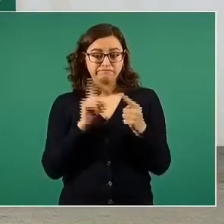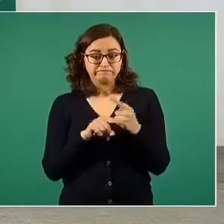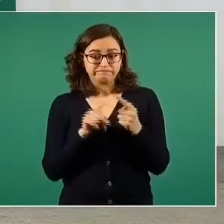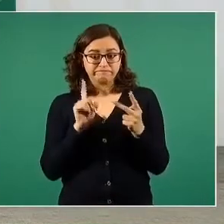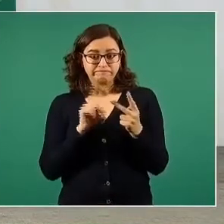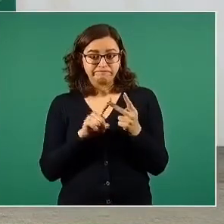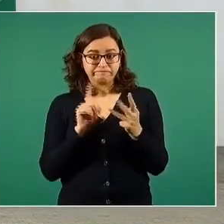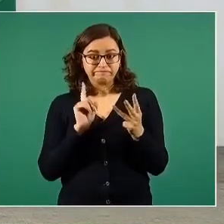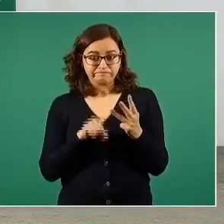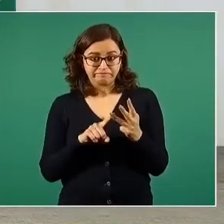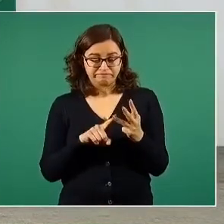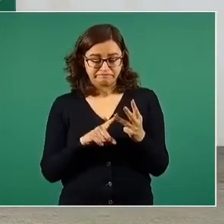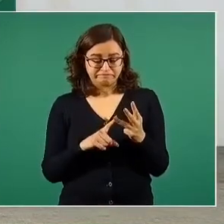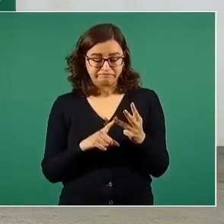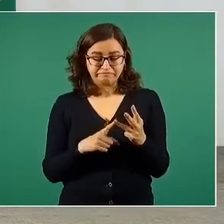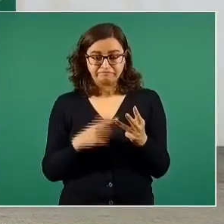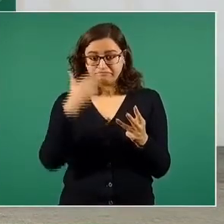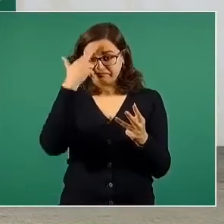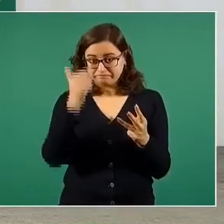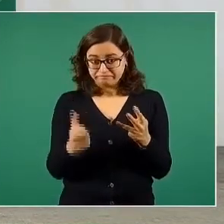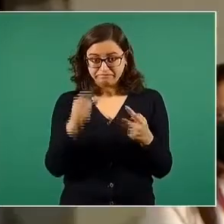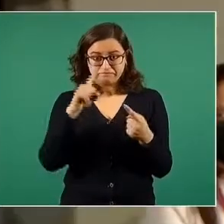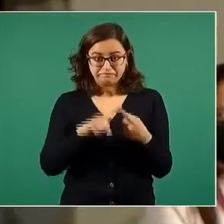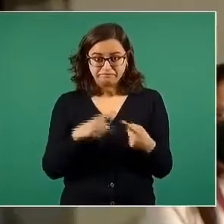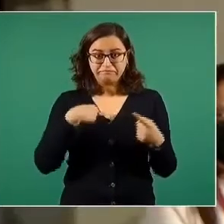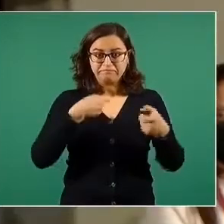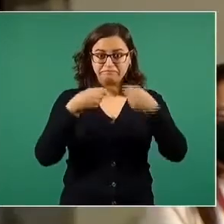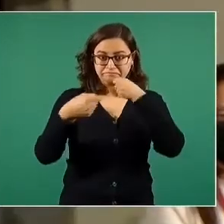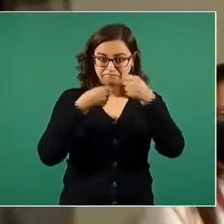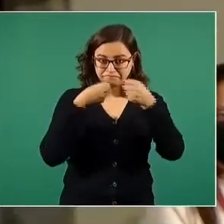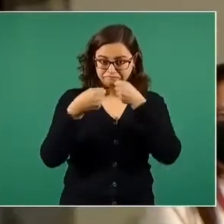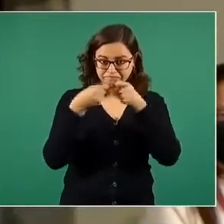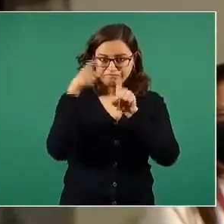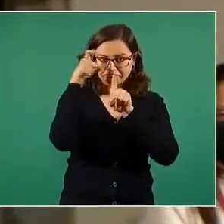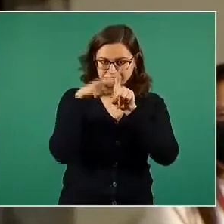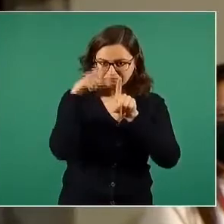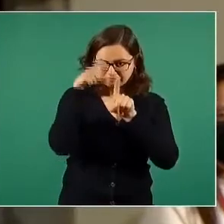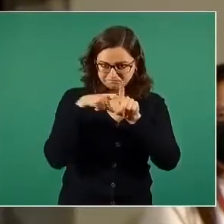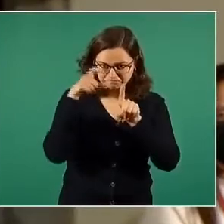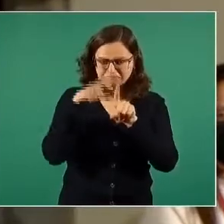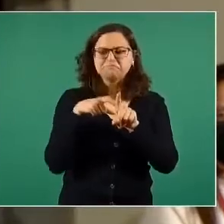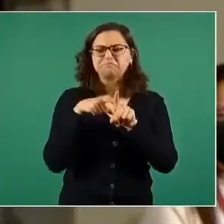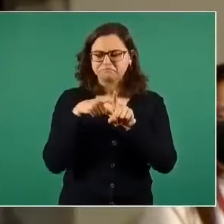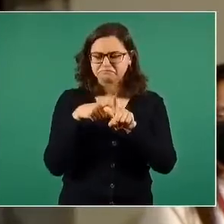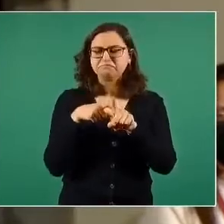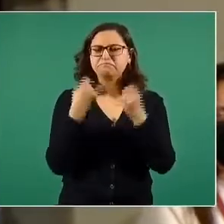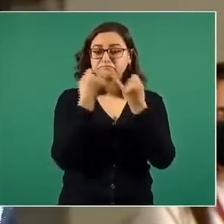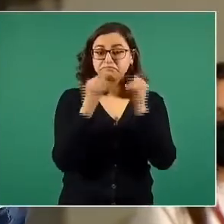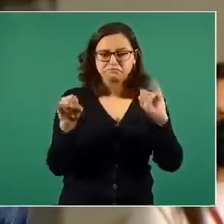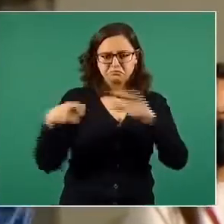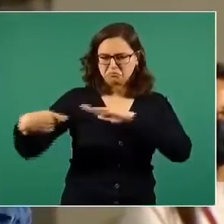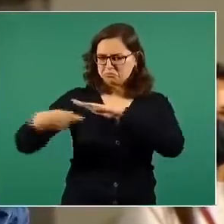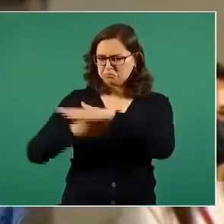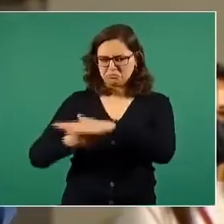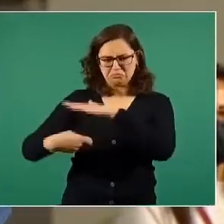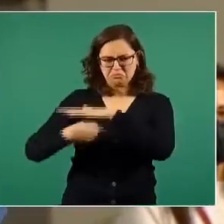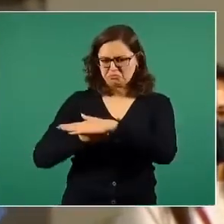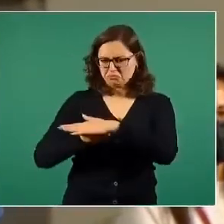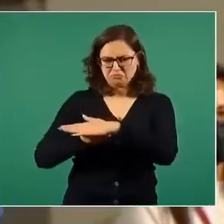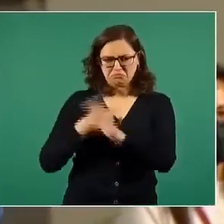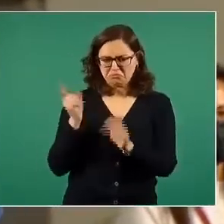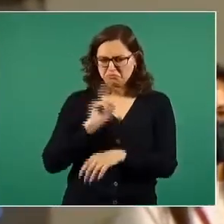El periodismo crítico, independiente, sin chayote, sin engaño, pero también sin